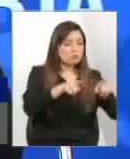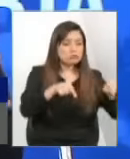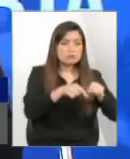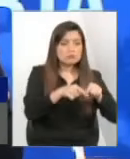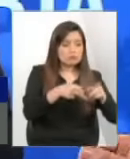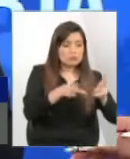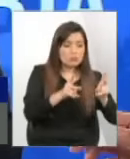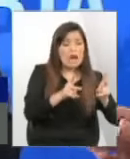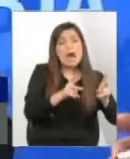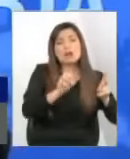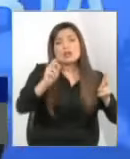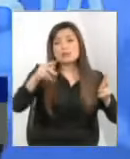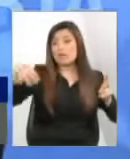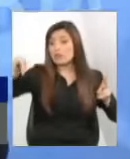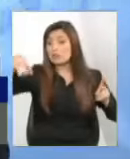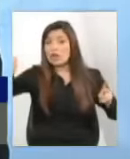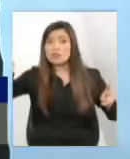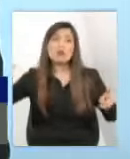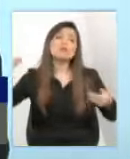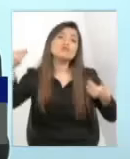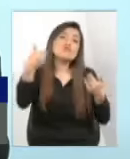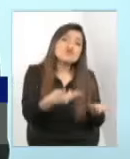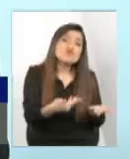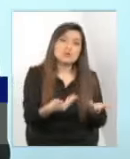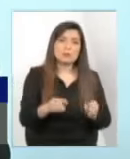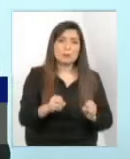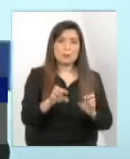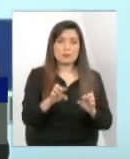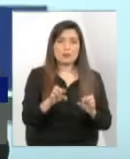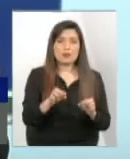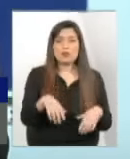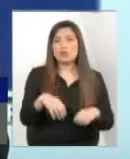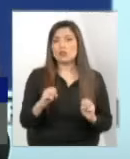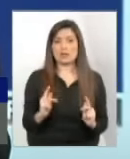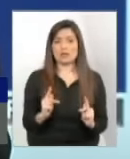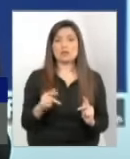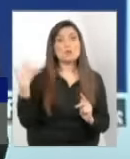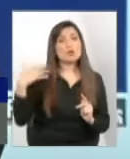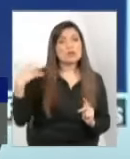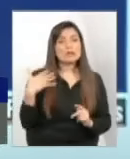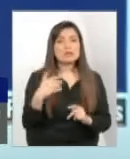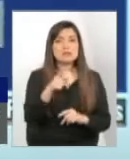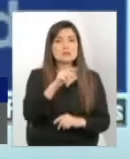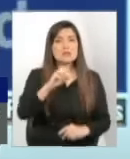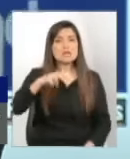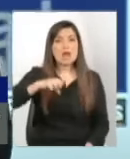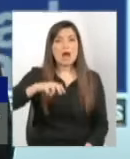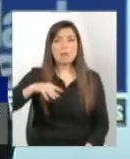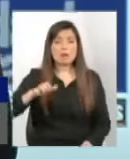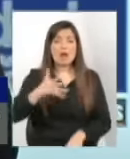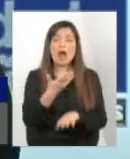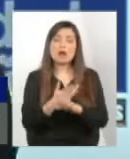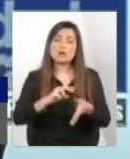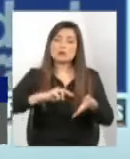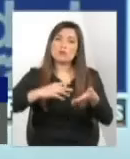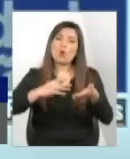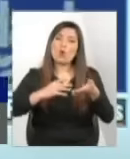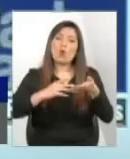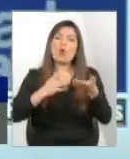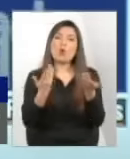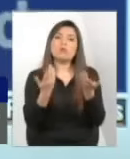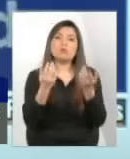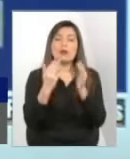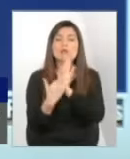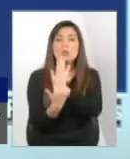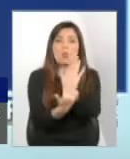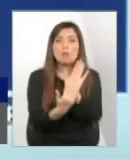que están abandonados del país entonces ese es un tema importante el tema de Sename pone en evidencia que hay un déficit en la respuesta estatal no solamente